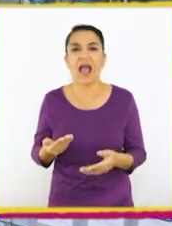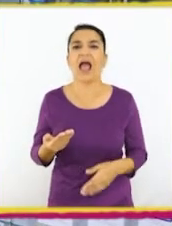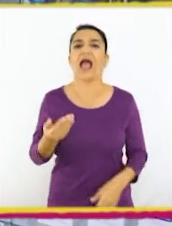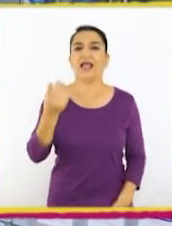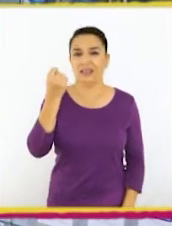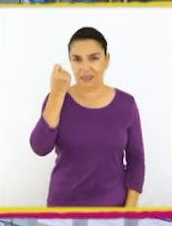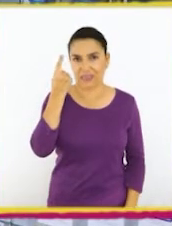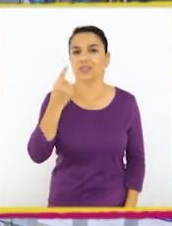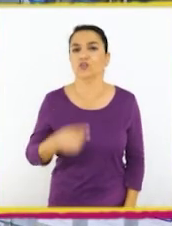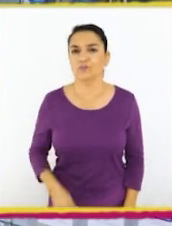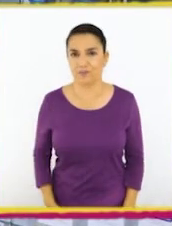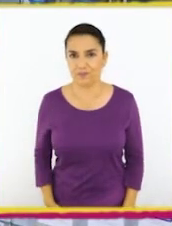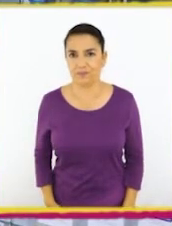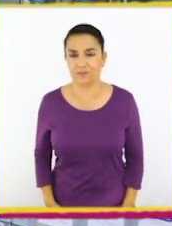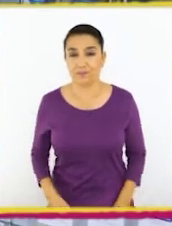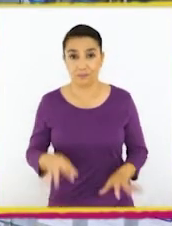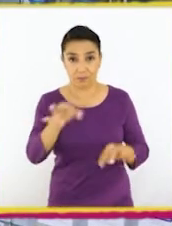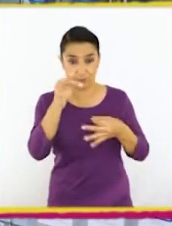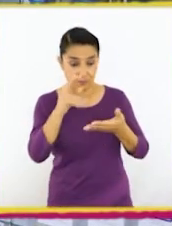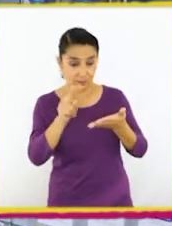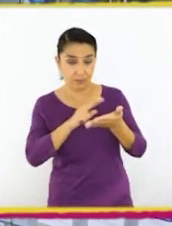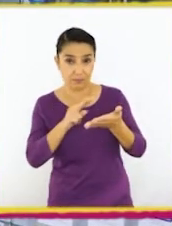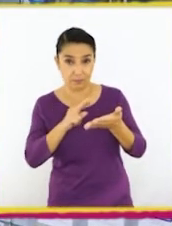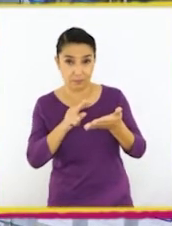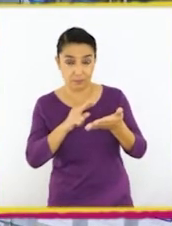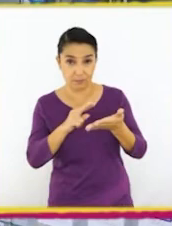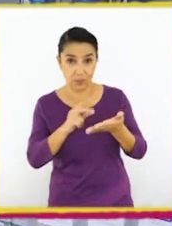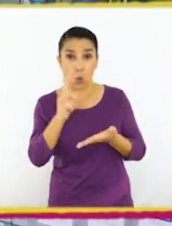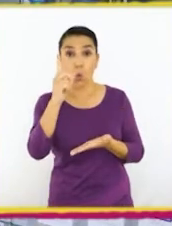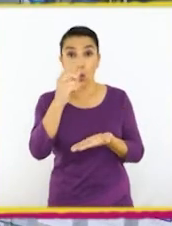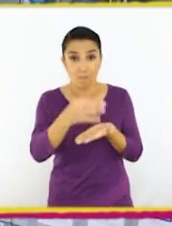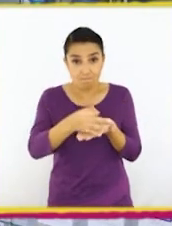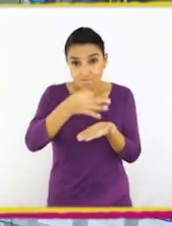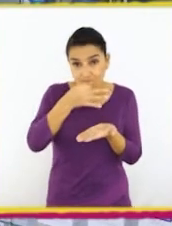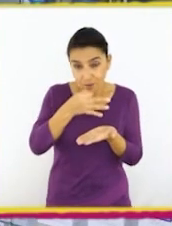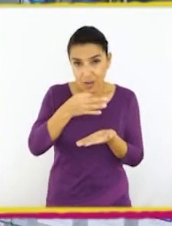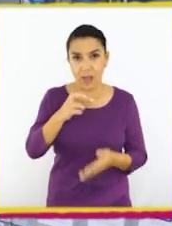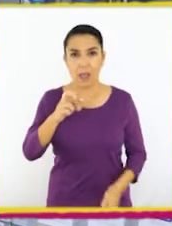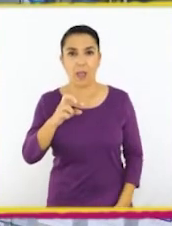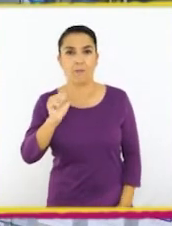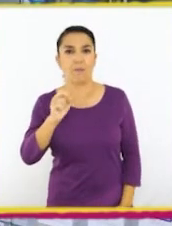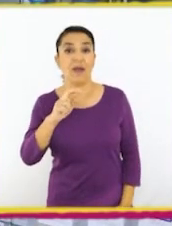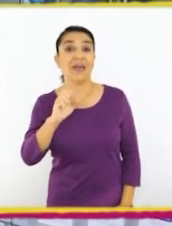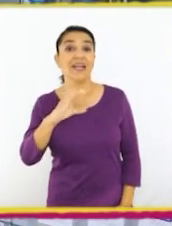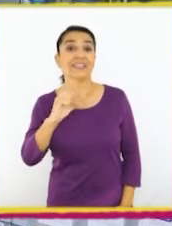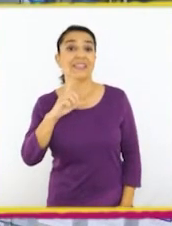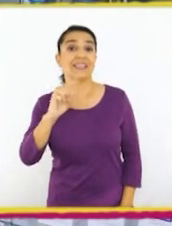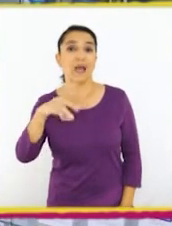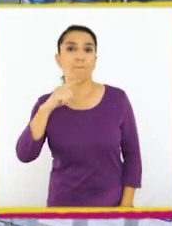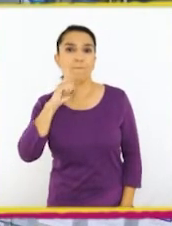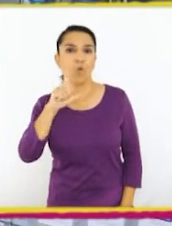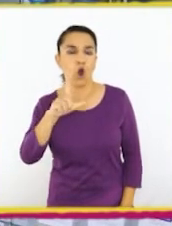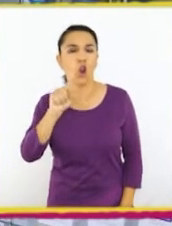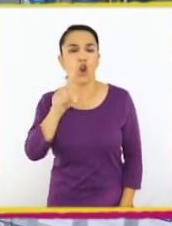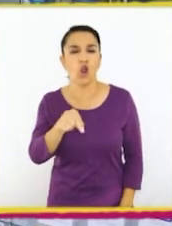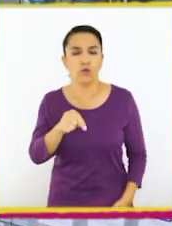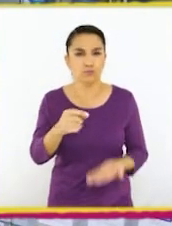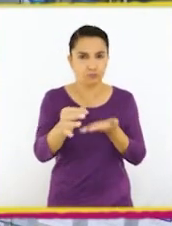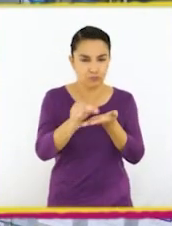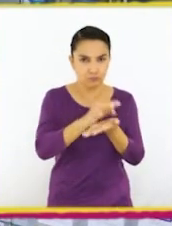Ya entiendo. La receta dice que debo tomar un paracetamol cada ocho horas por cinco días.